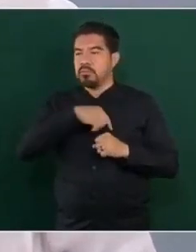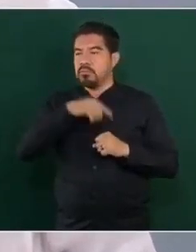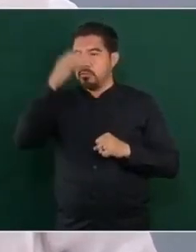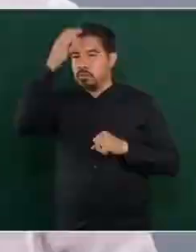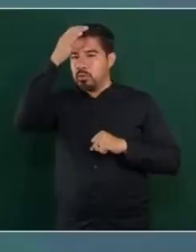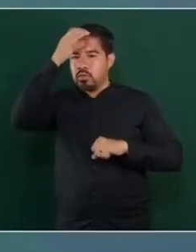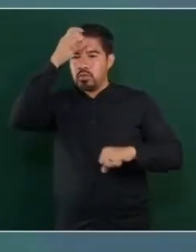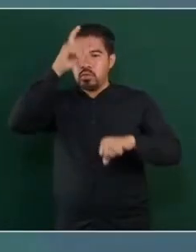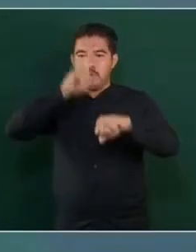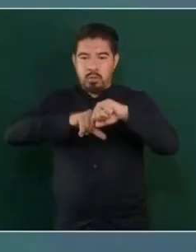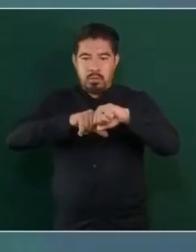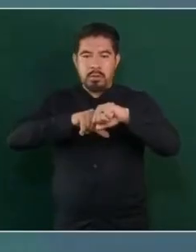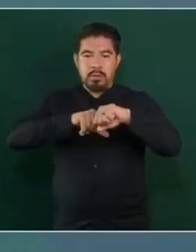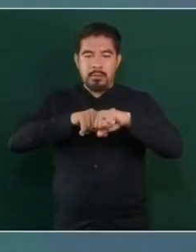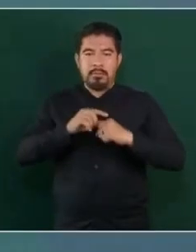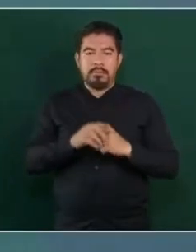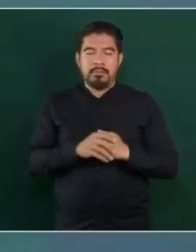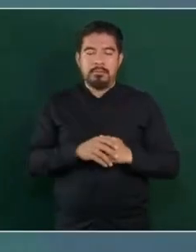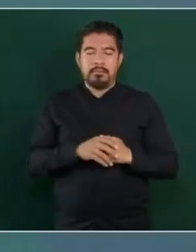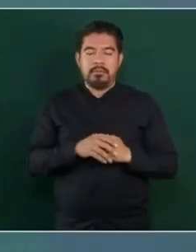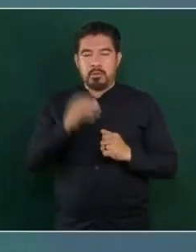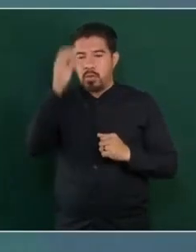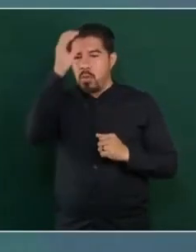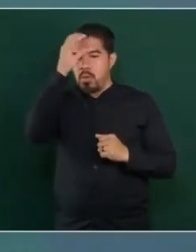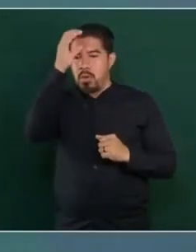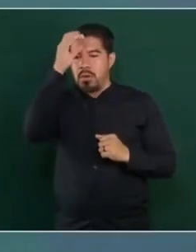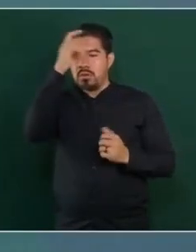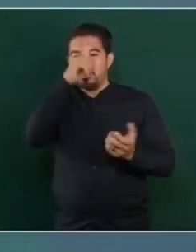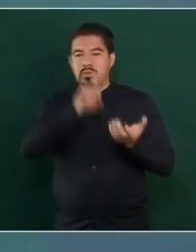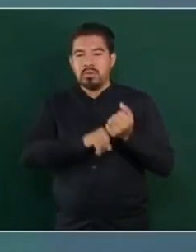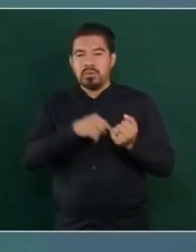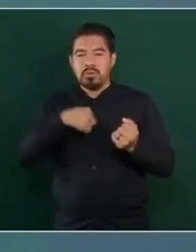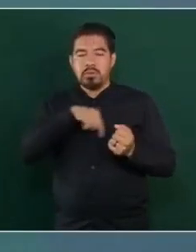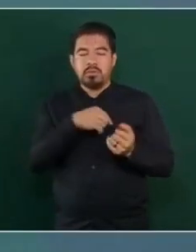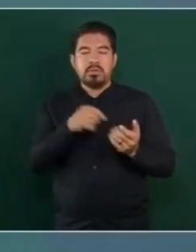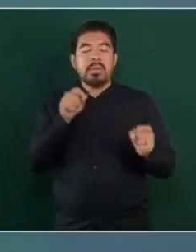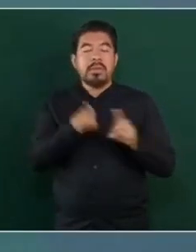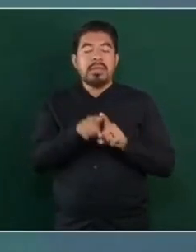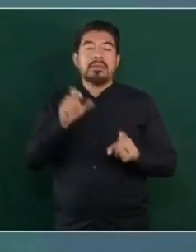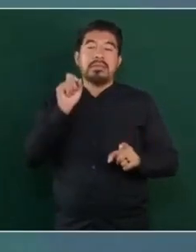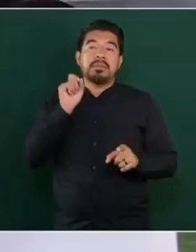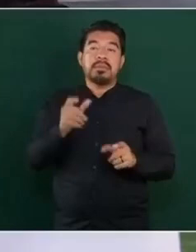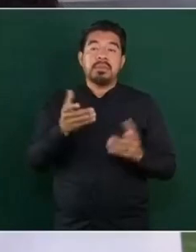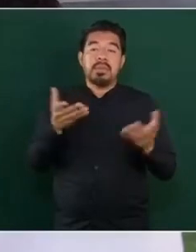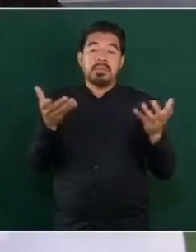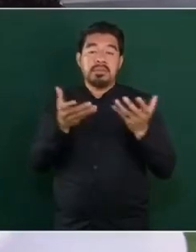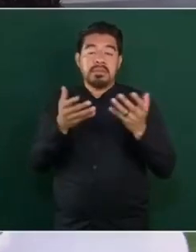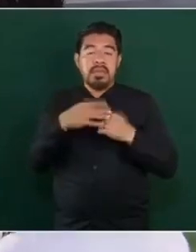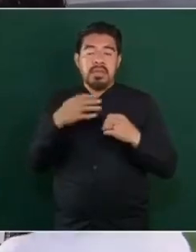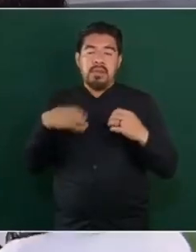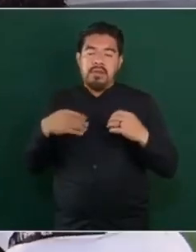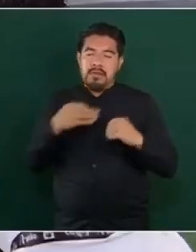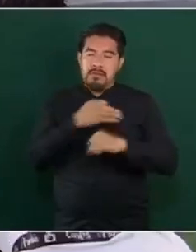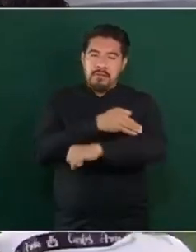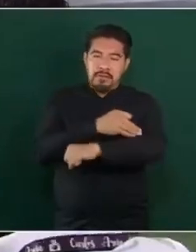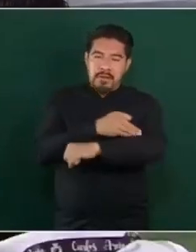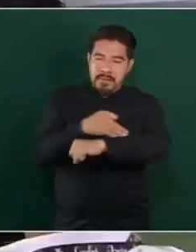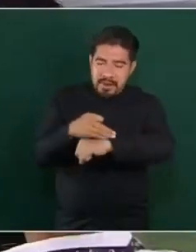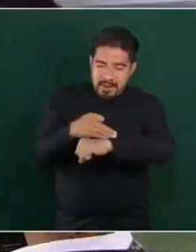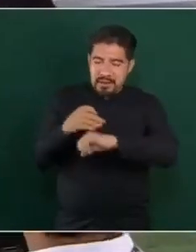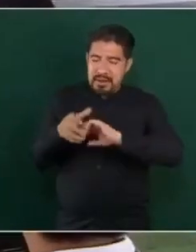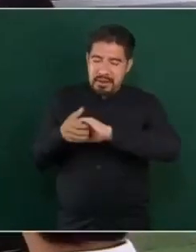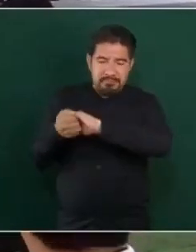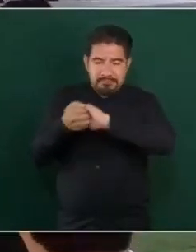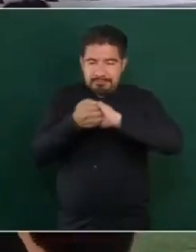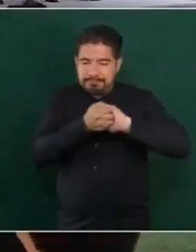la familia, la integración